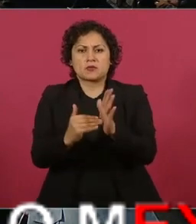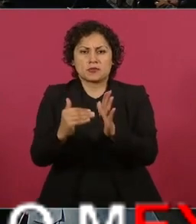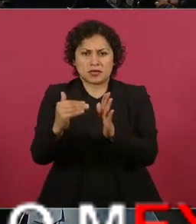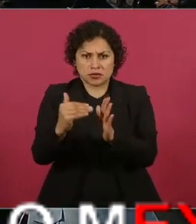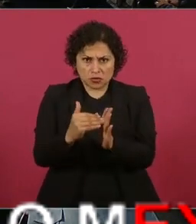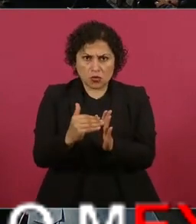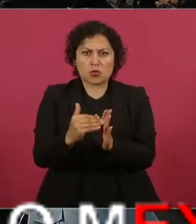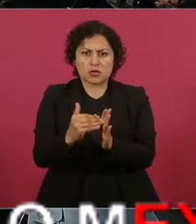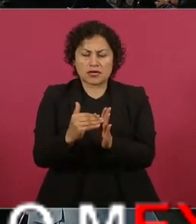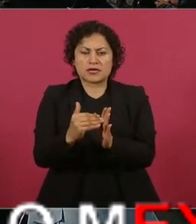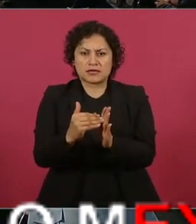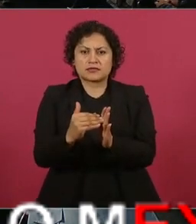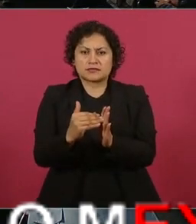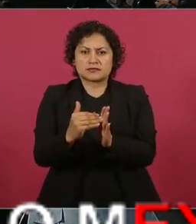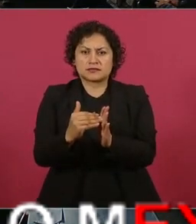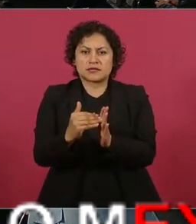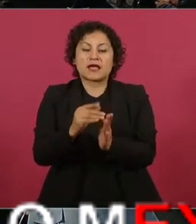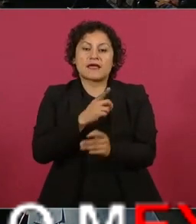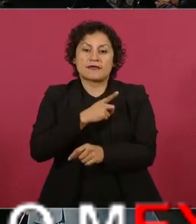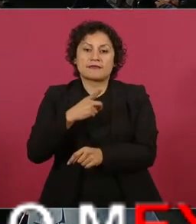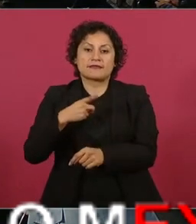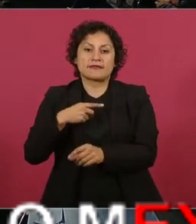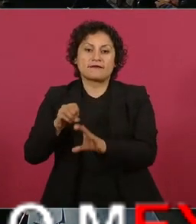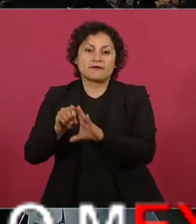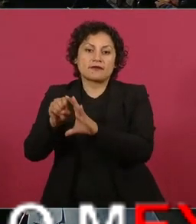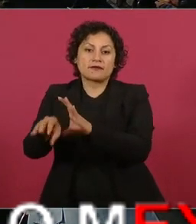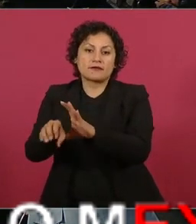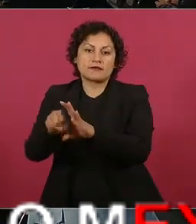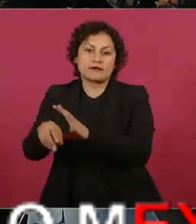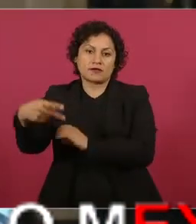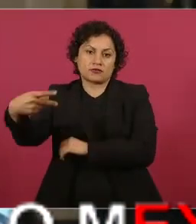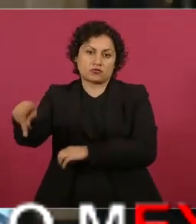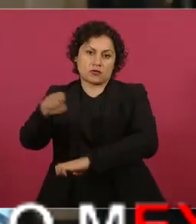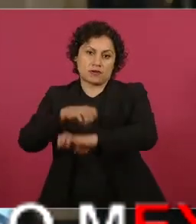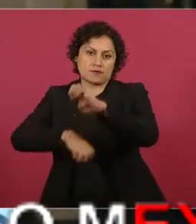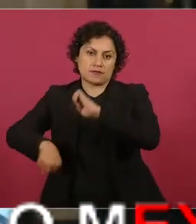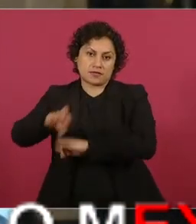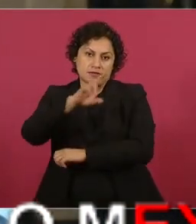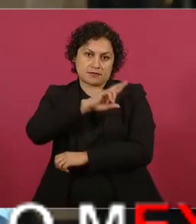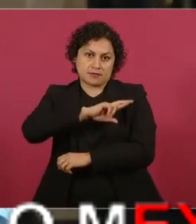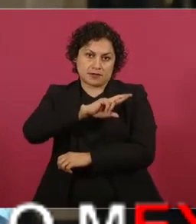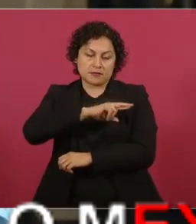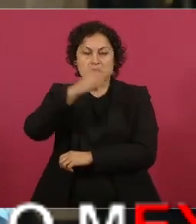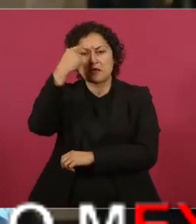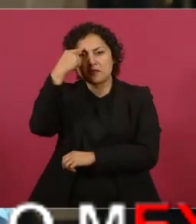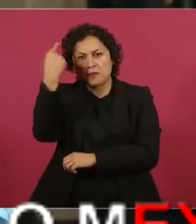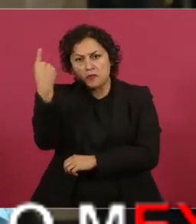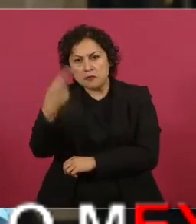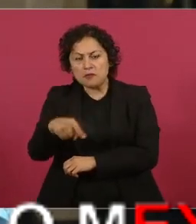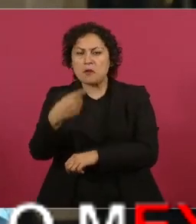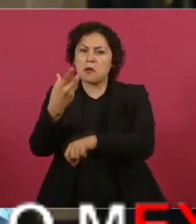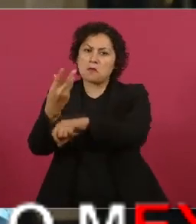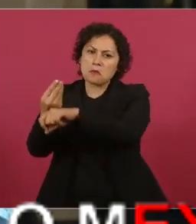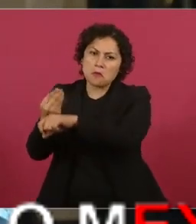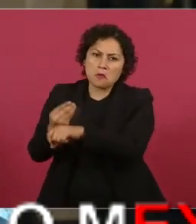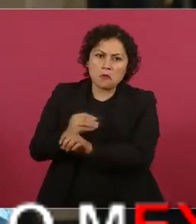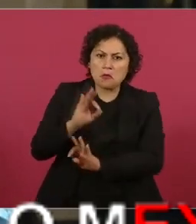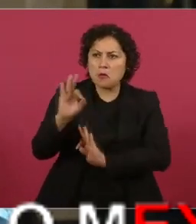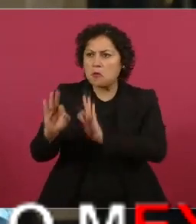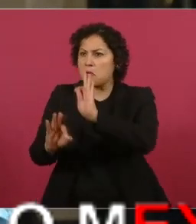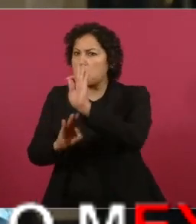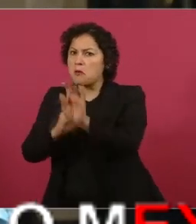al fideicomiso que administra a privados para el mantenimiento y pago de,